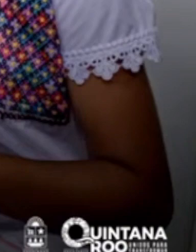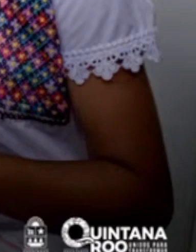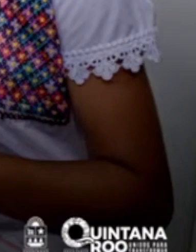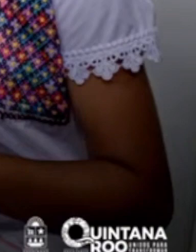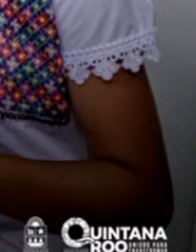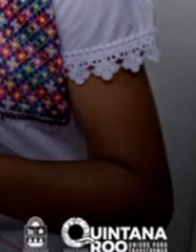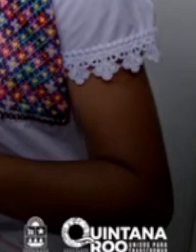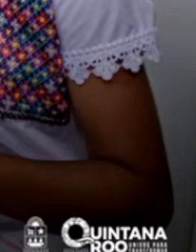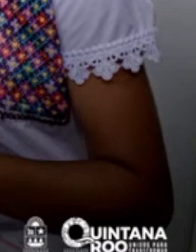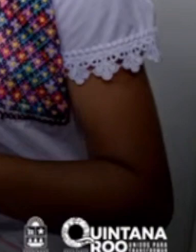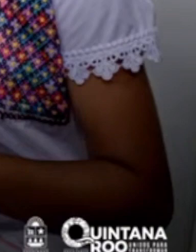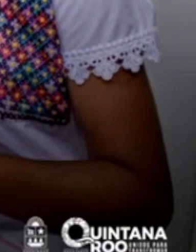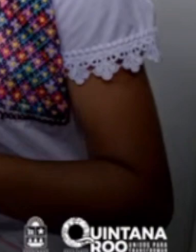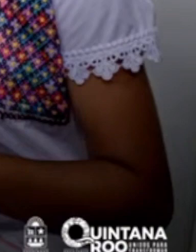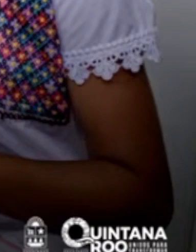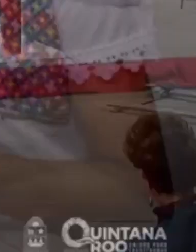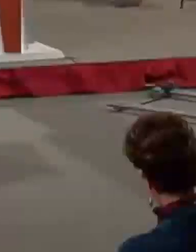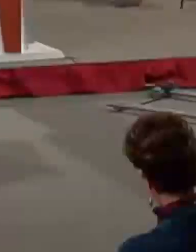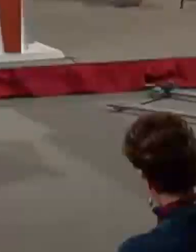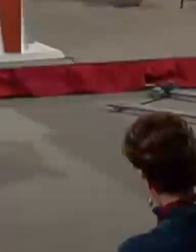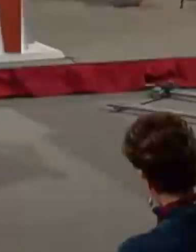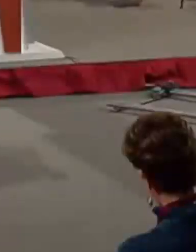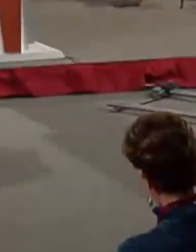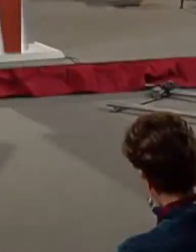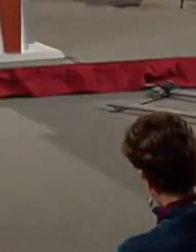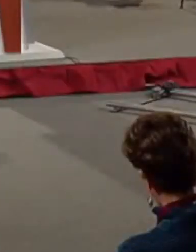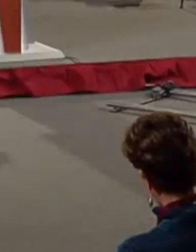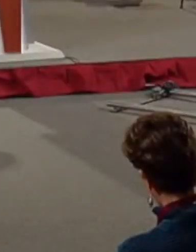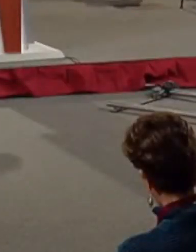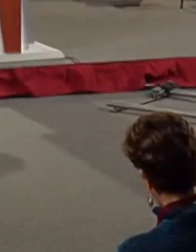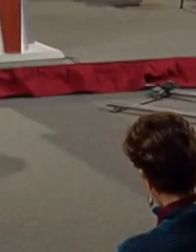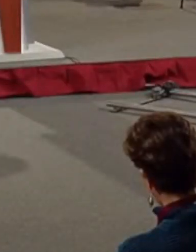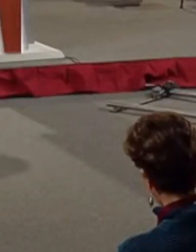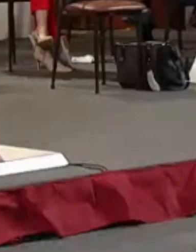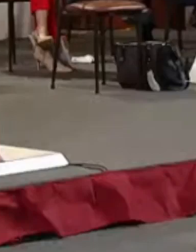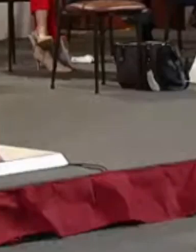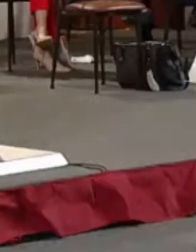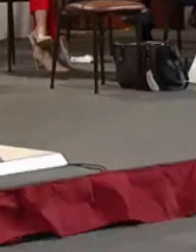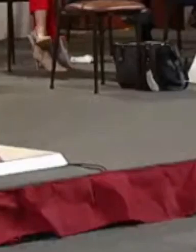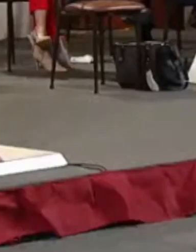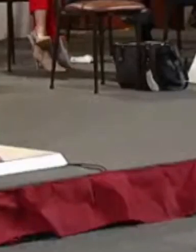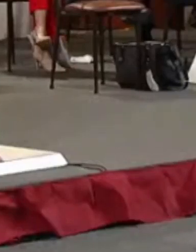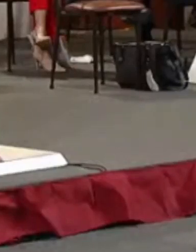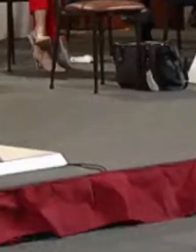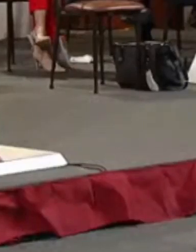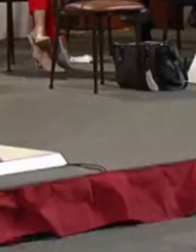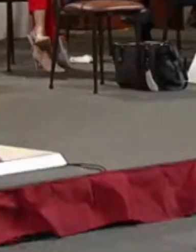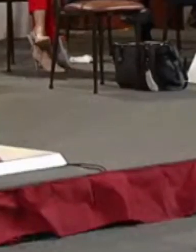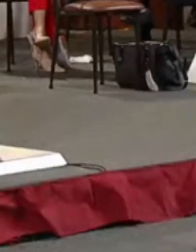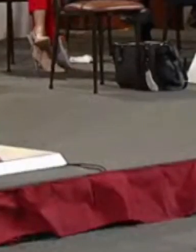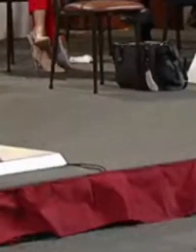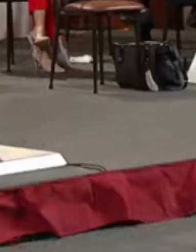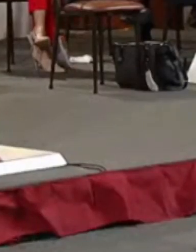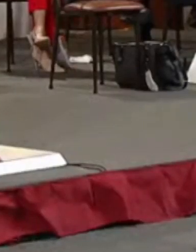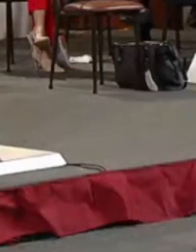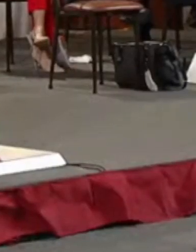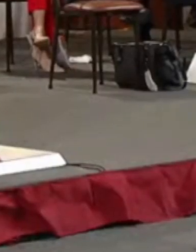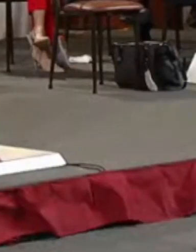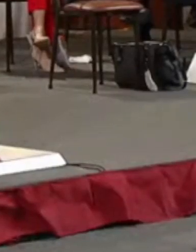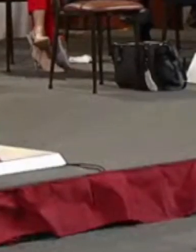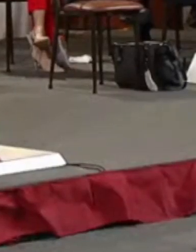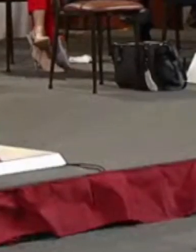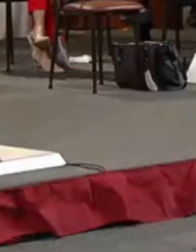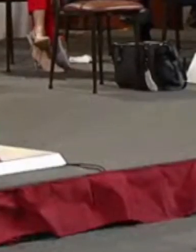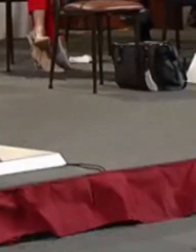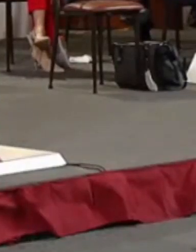que está hecho por Francisca Pech, que es un tejido también de hilo contado, que nos encanta y que son